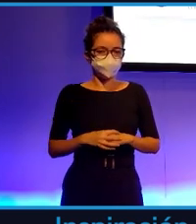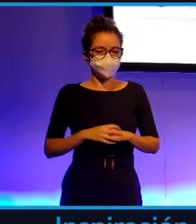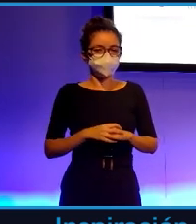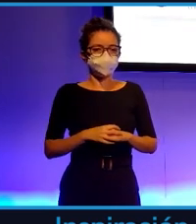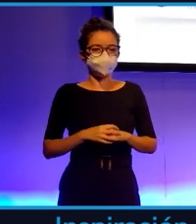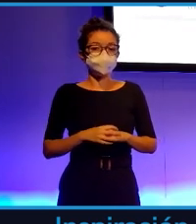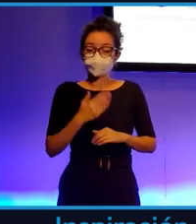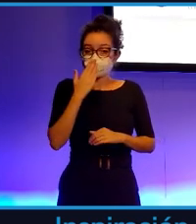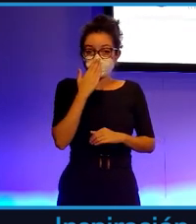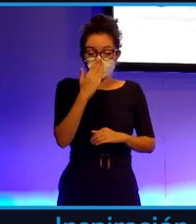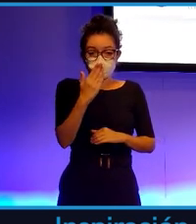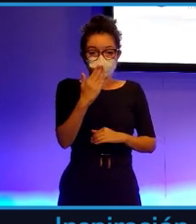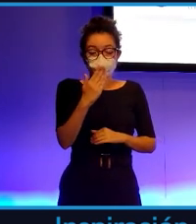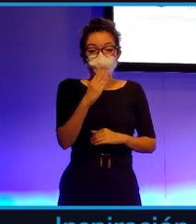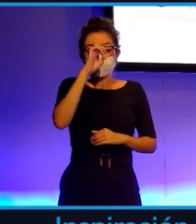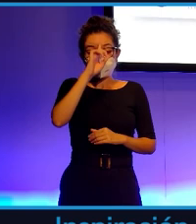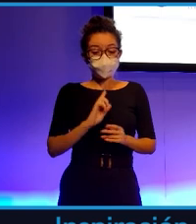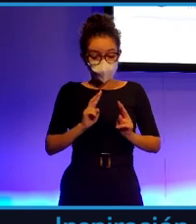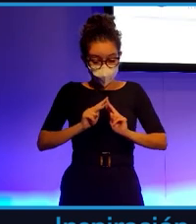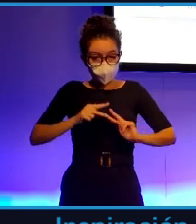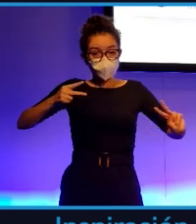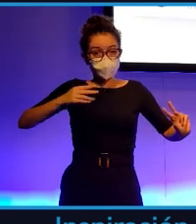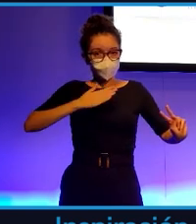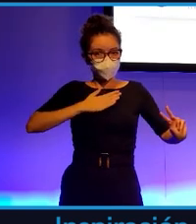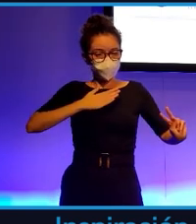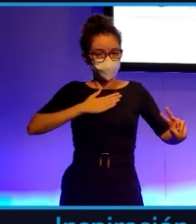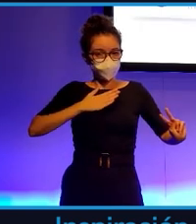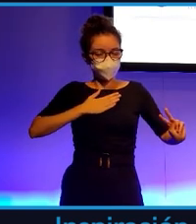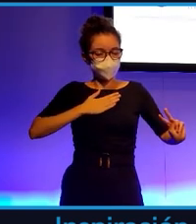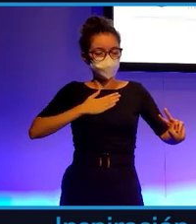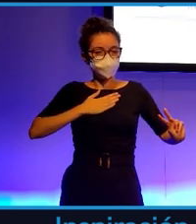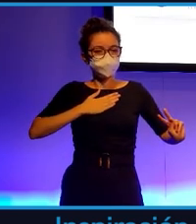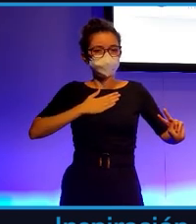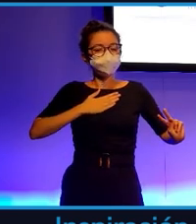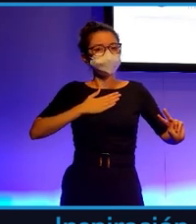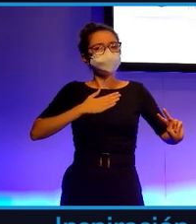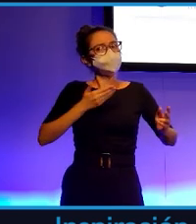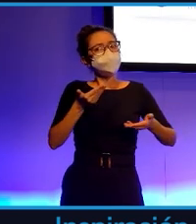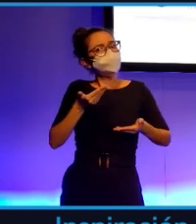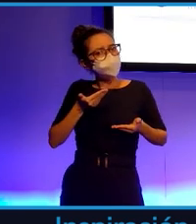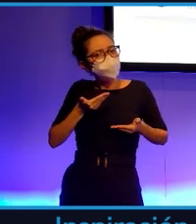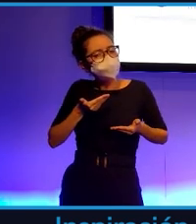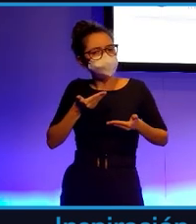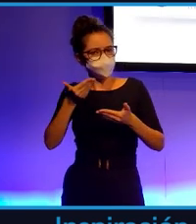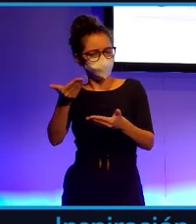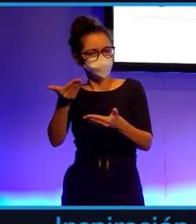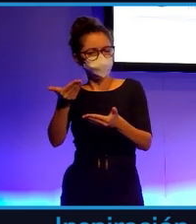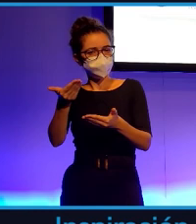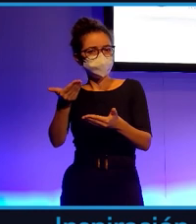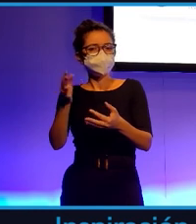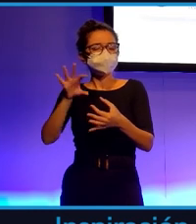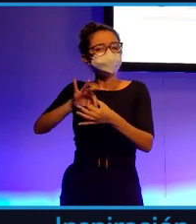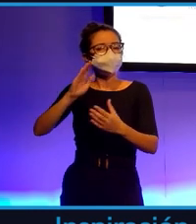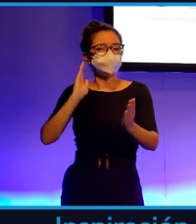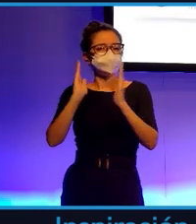si mi genoma humano, la secuenciación de mi genoma humano puede aportar y puede hacer que se detecte un